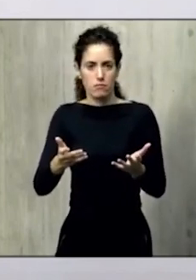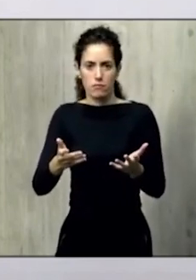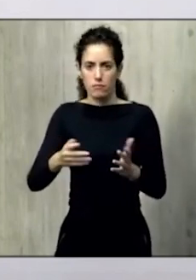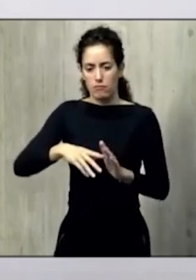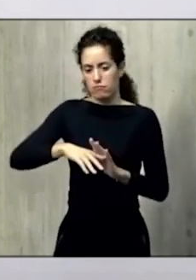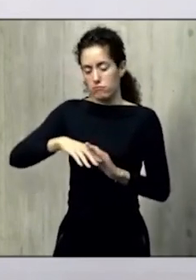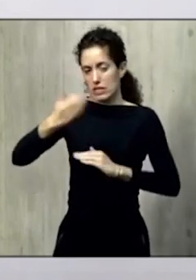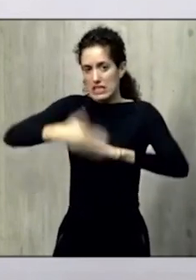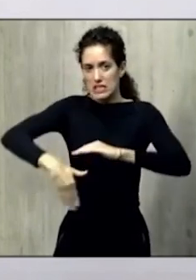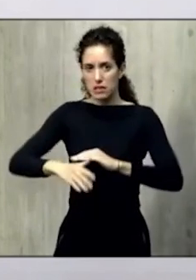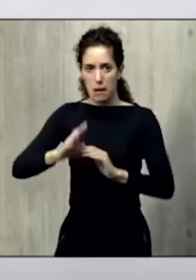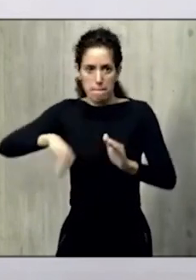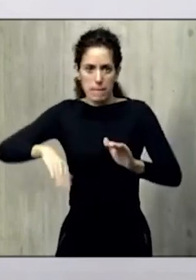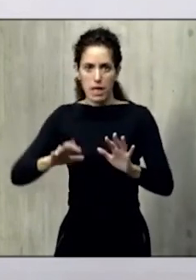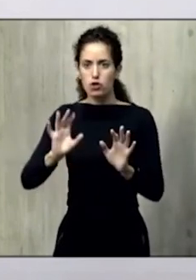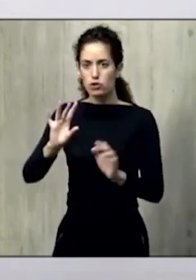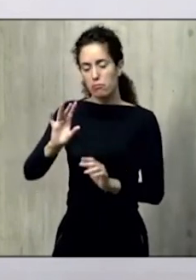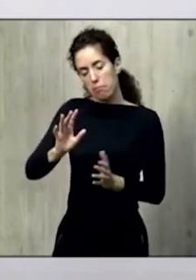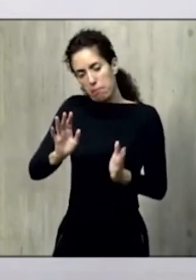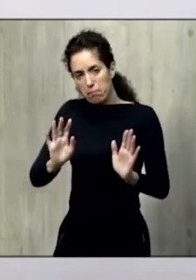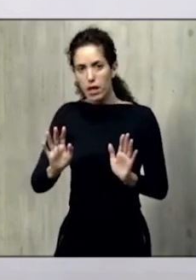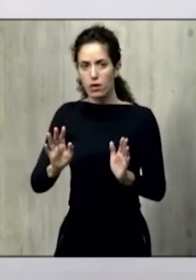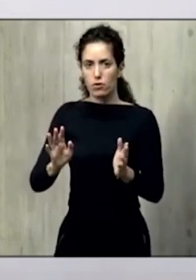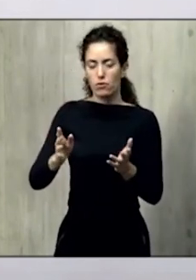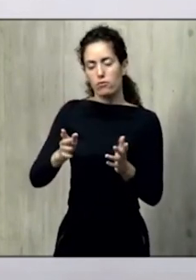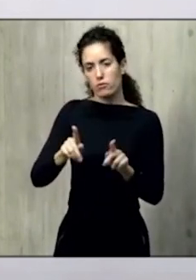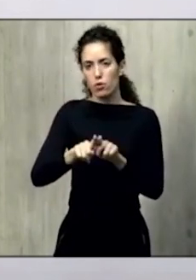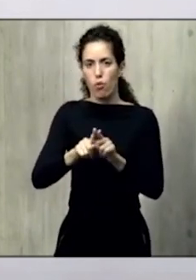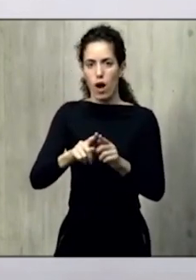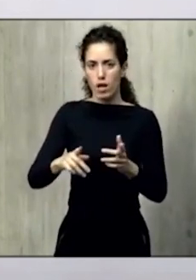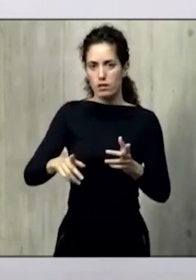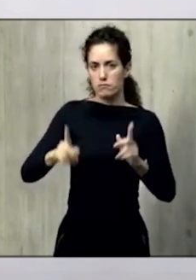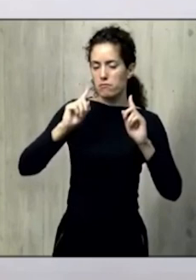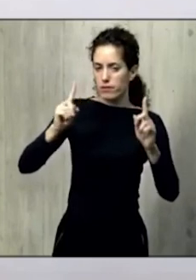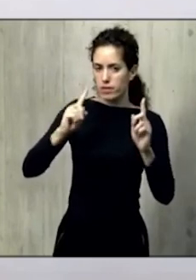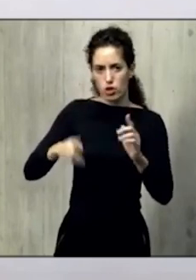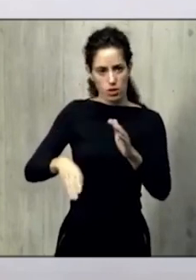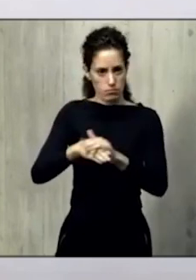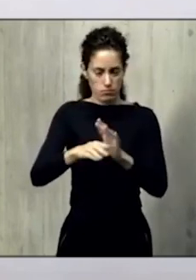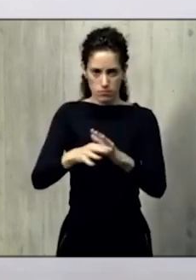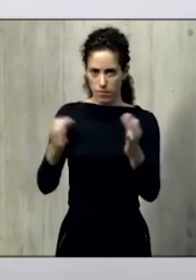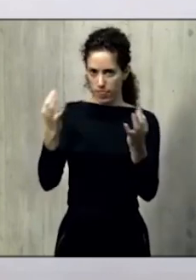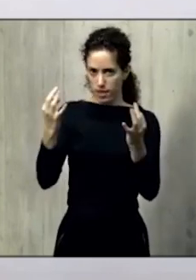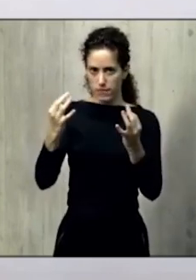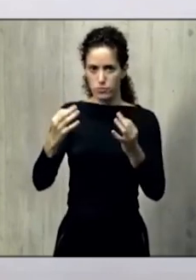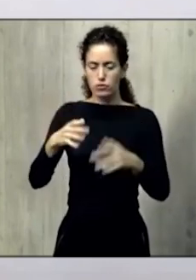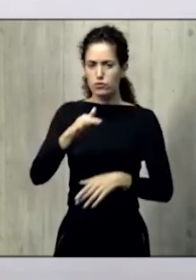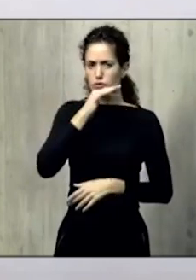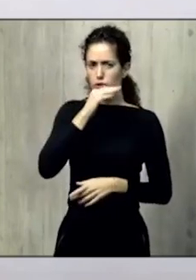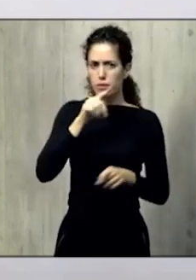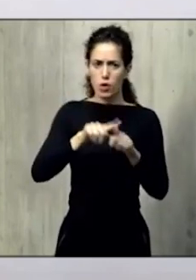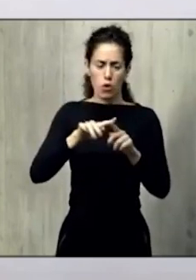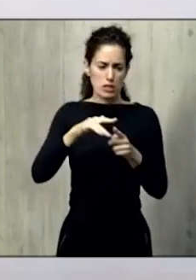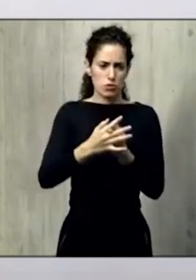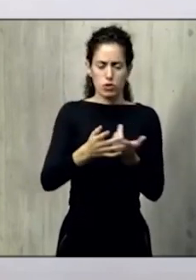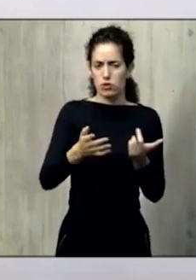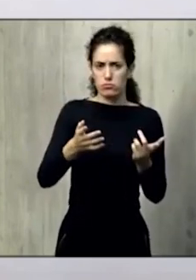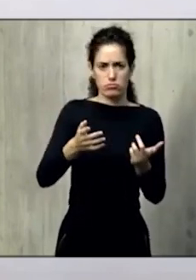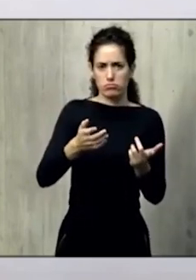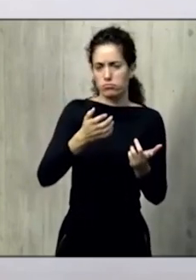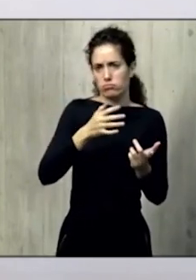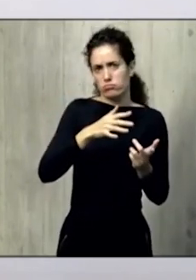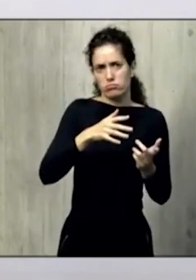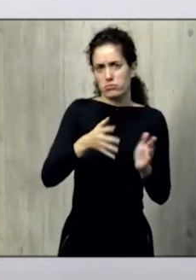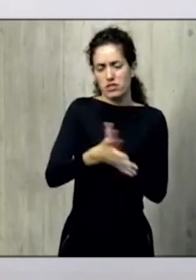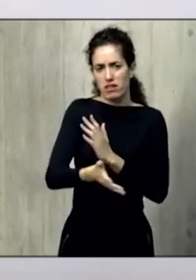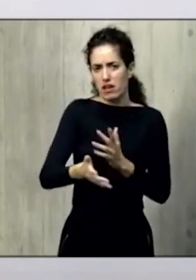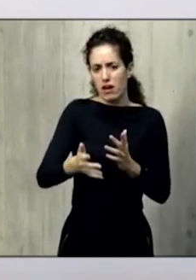restrictivas, pero seguir manteniendo, digamos, algunas precauciones. Todavía no se ha determinado ninguna situación. Se sigue trabajando